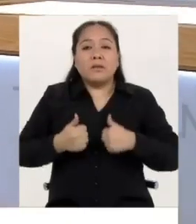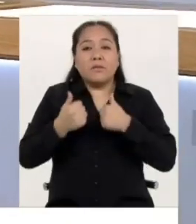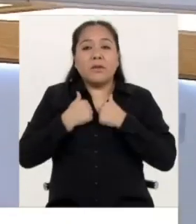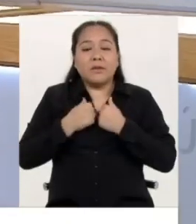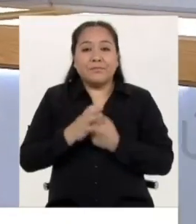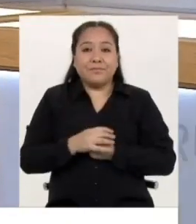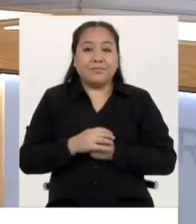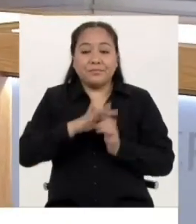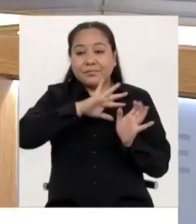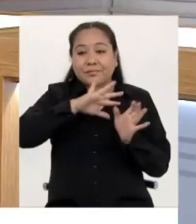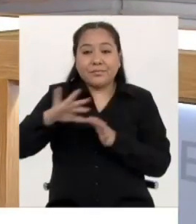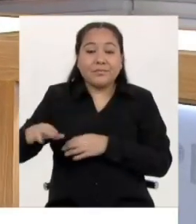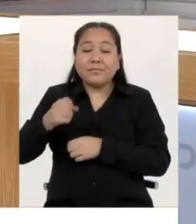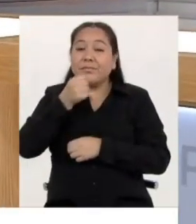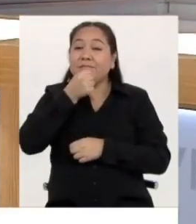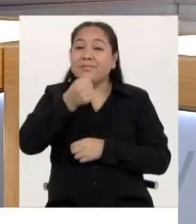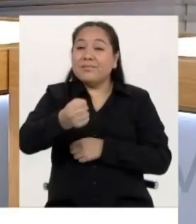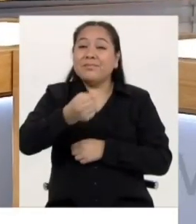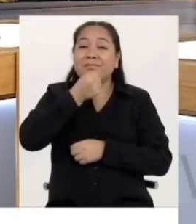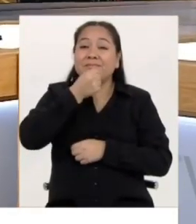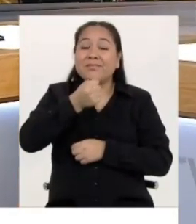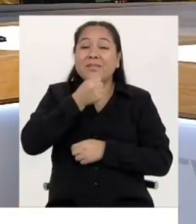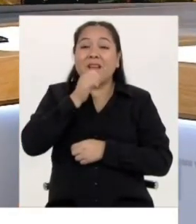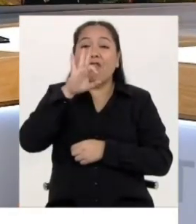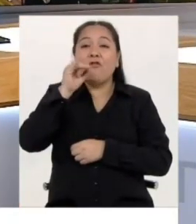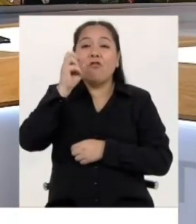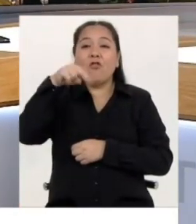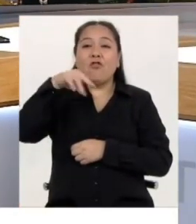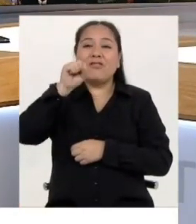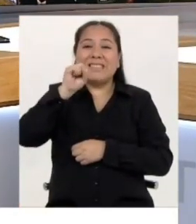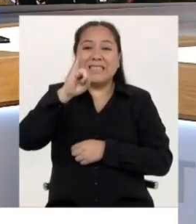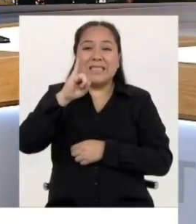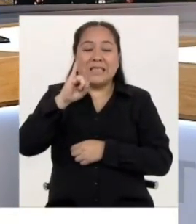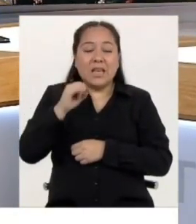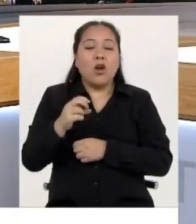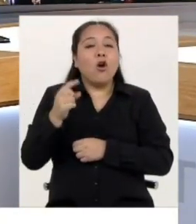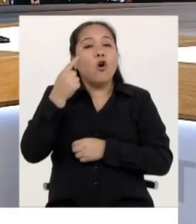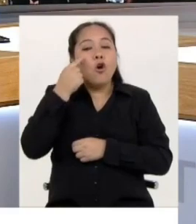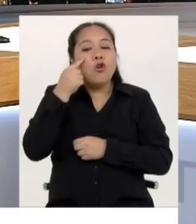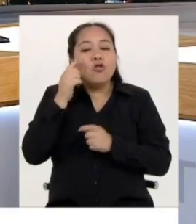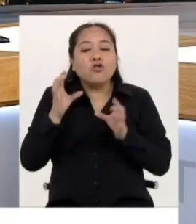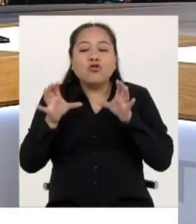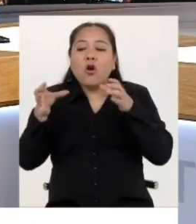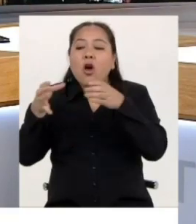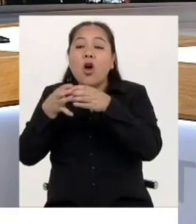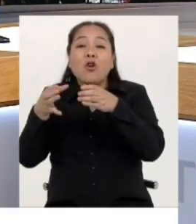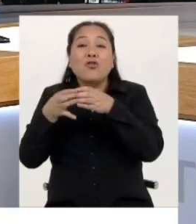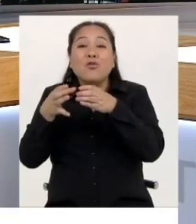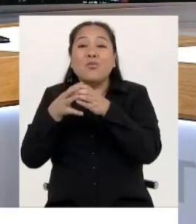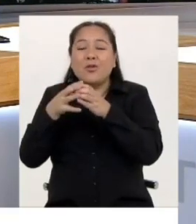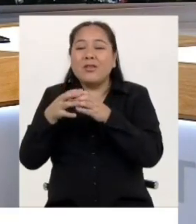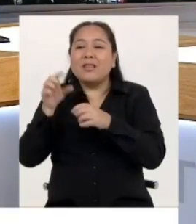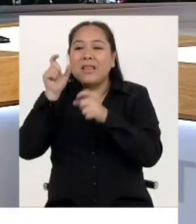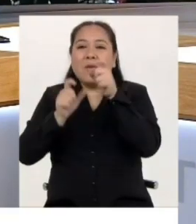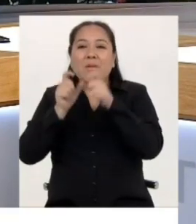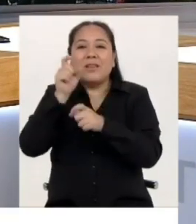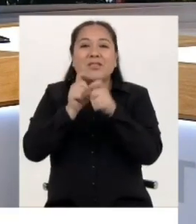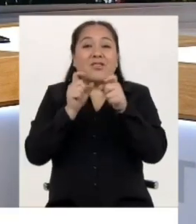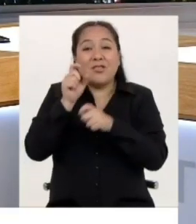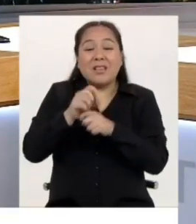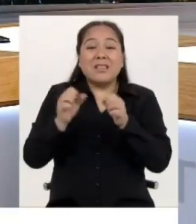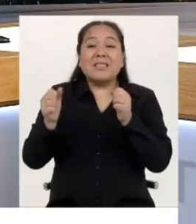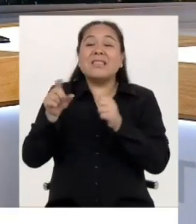El cantante Luis Fonsi conoció a la Orquesta y Coros de Sinfonía por el Perú, el proyecto social creado por el tenor Juan Diego Flores. Así es, el artista